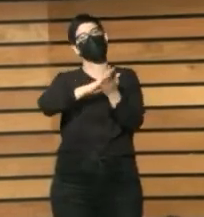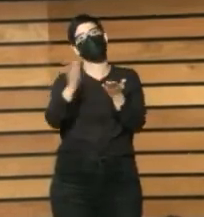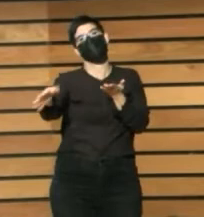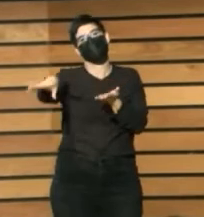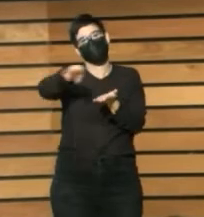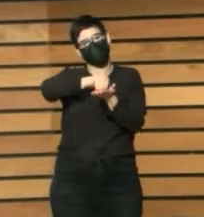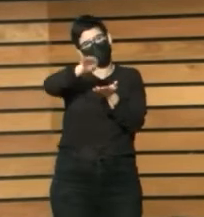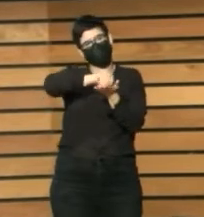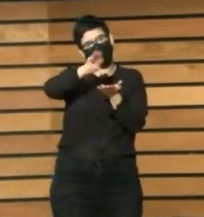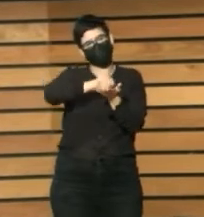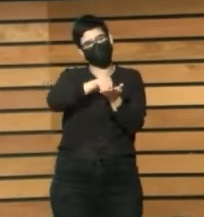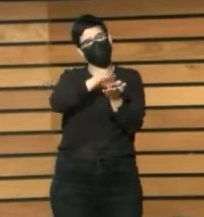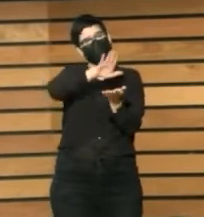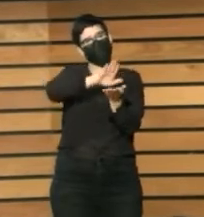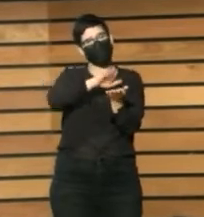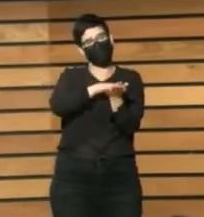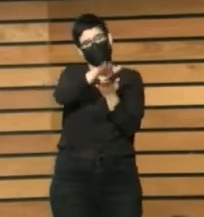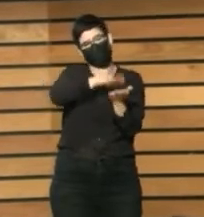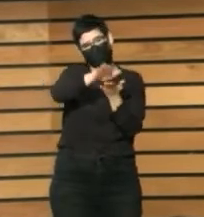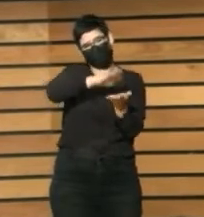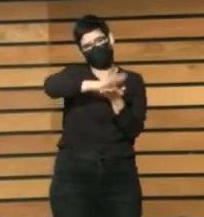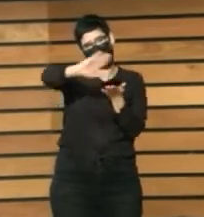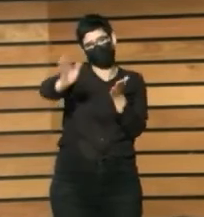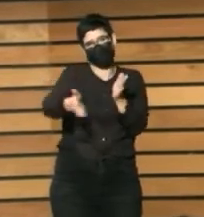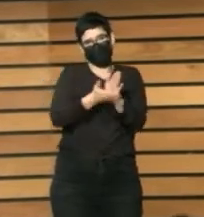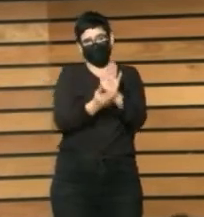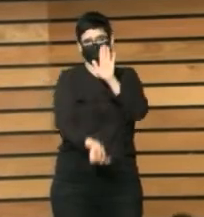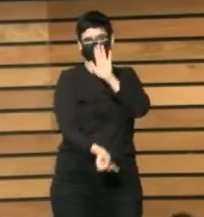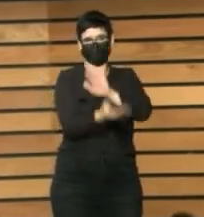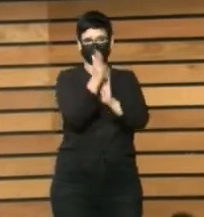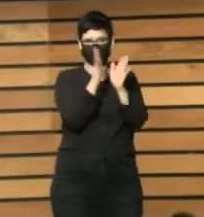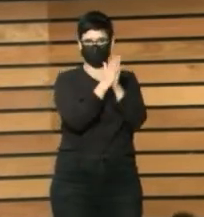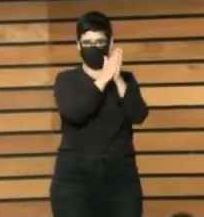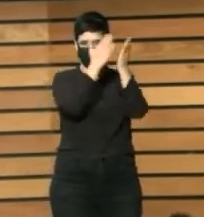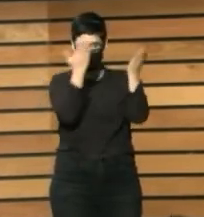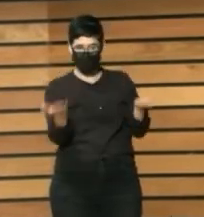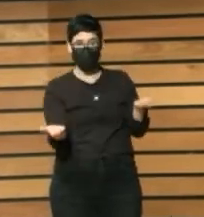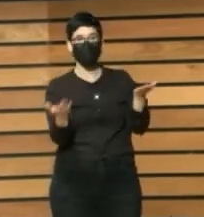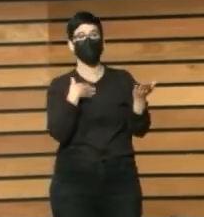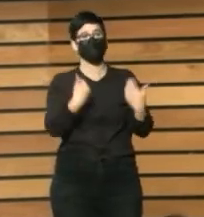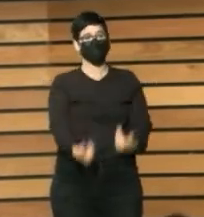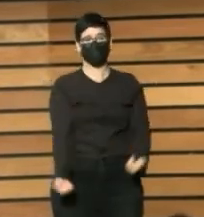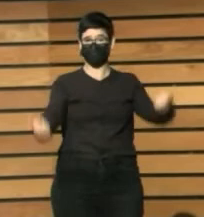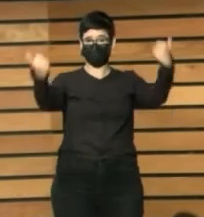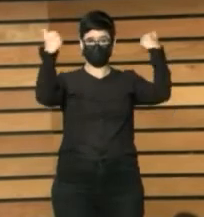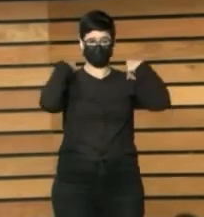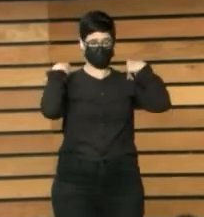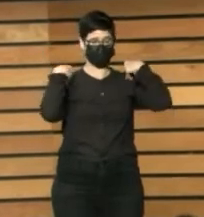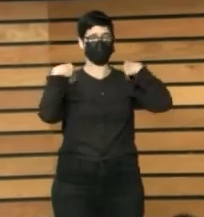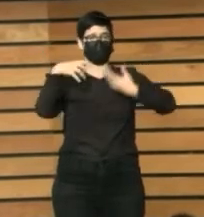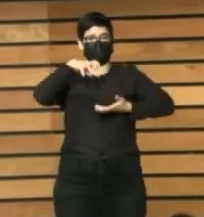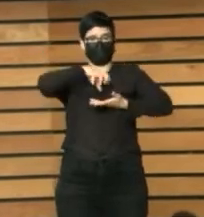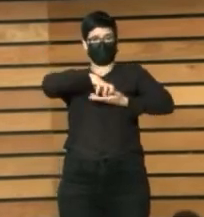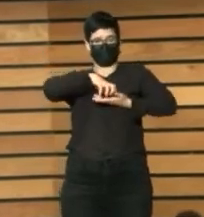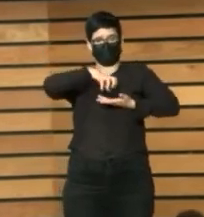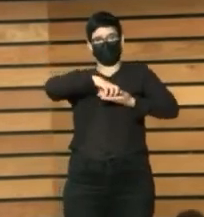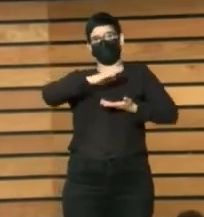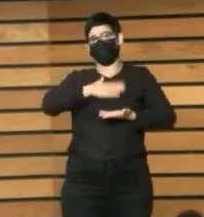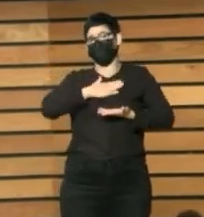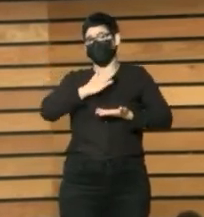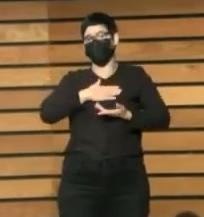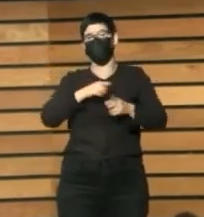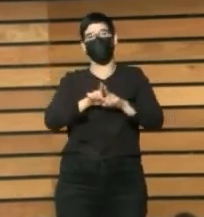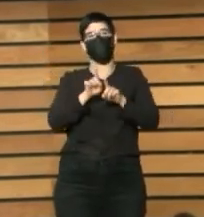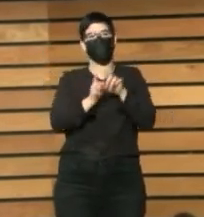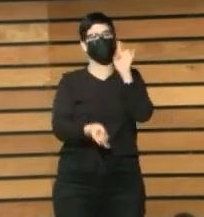que estamos imprimiendo, que cae en nuestra responsabilidad en manos de la Mediateca el generar estas